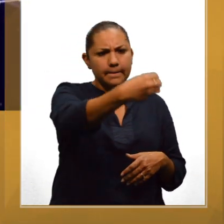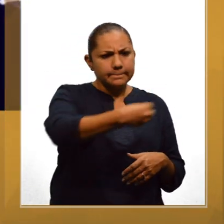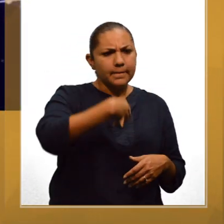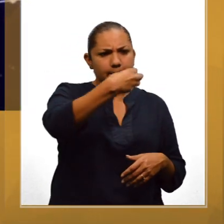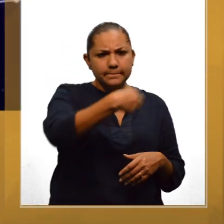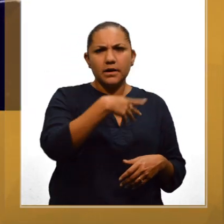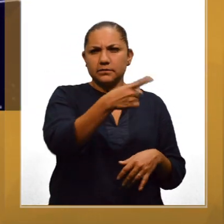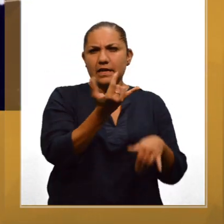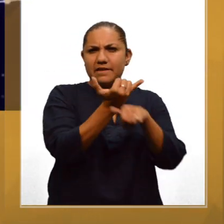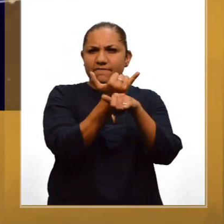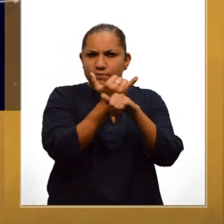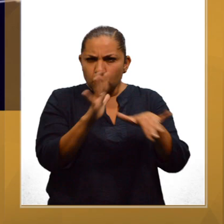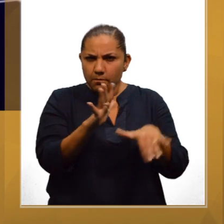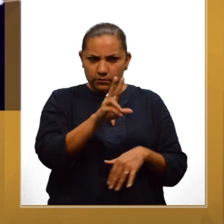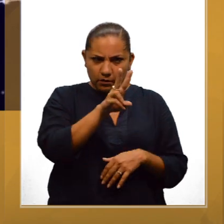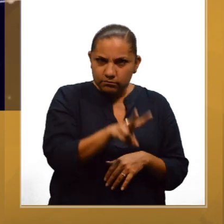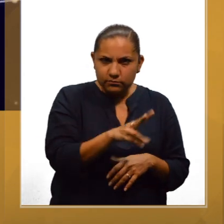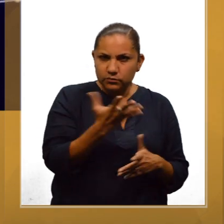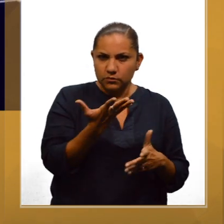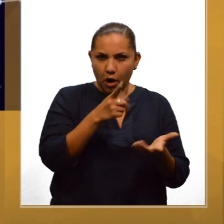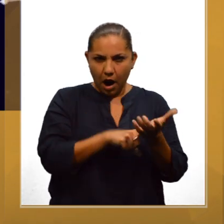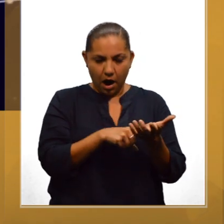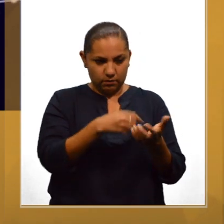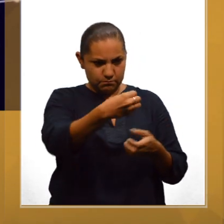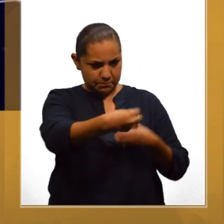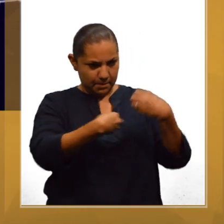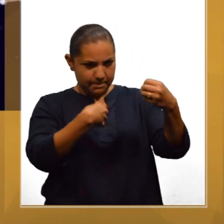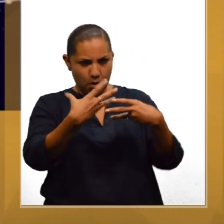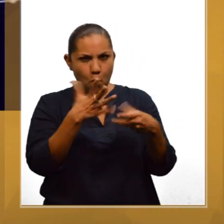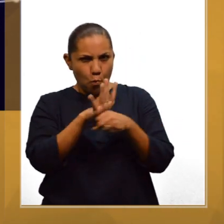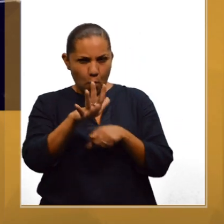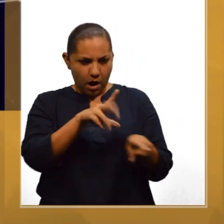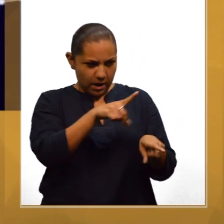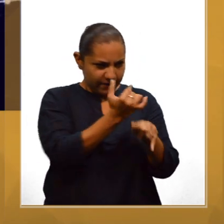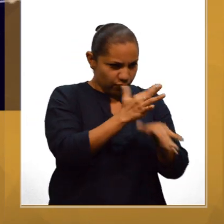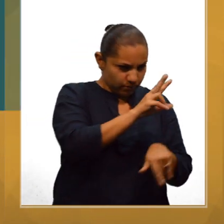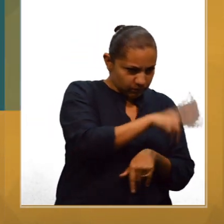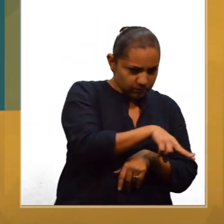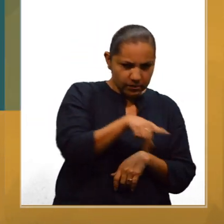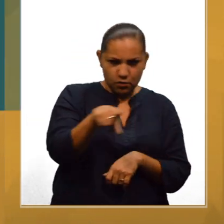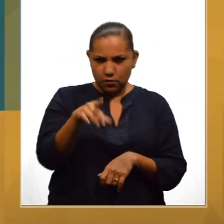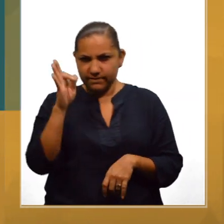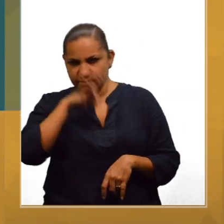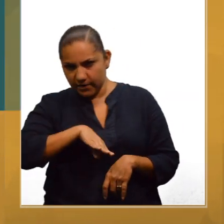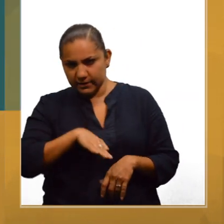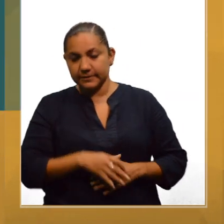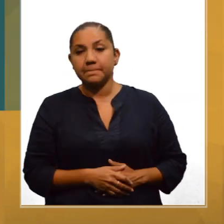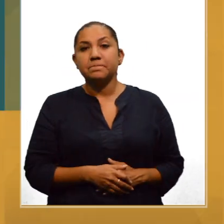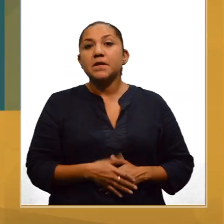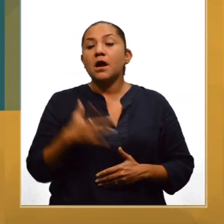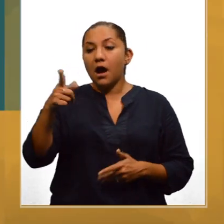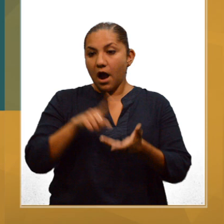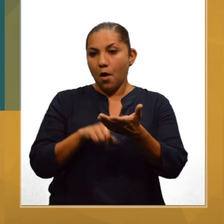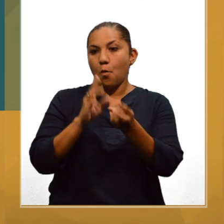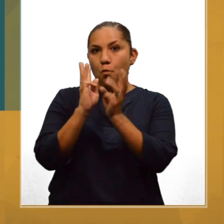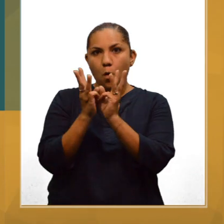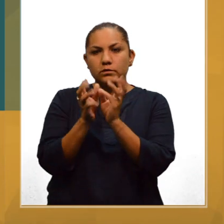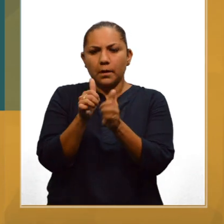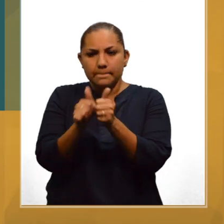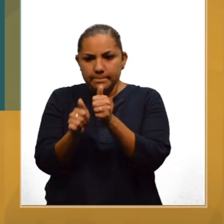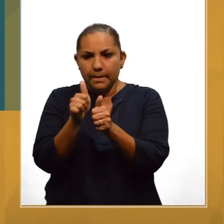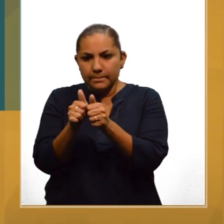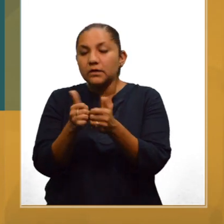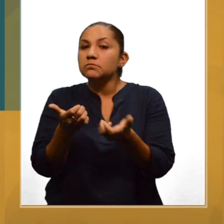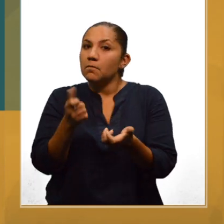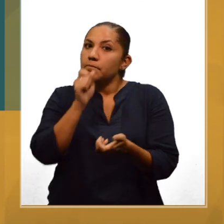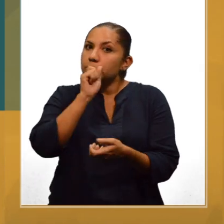motores para compartir información falsa, mejor conocida como fake news. El WhatsApp facilita la comunicación diaria, sin